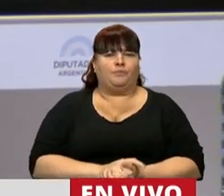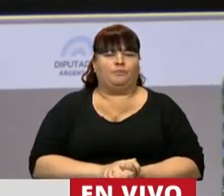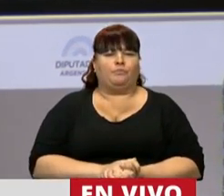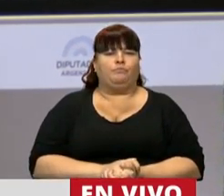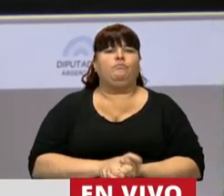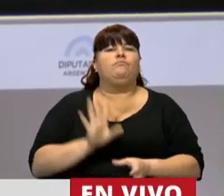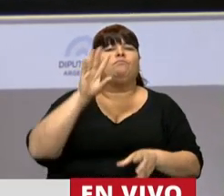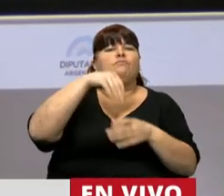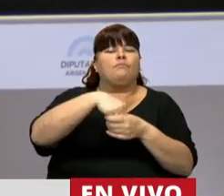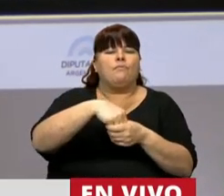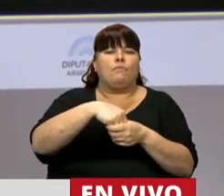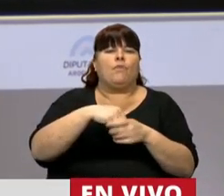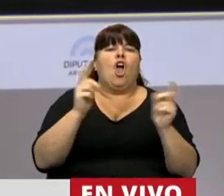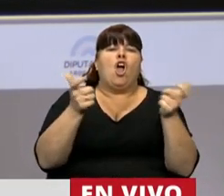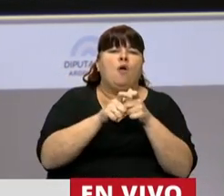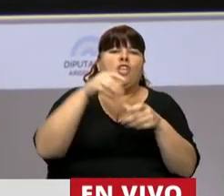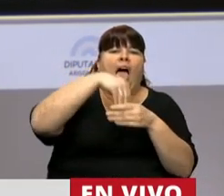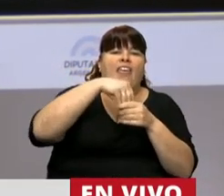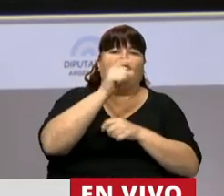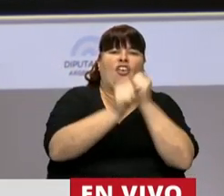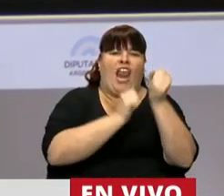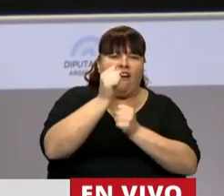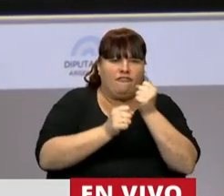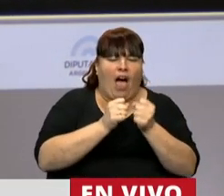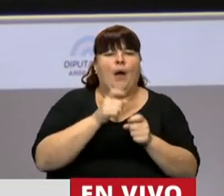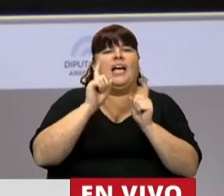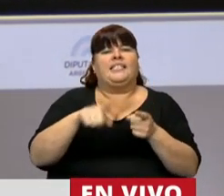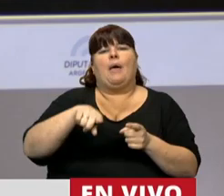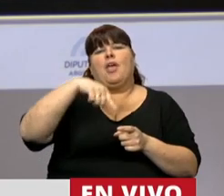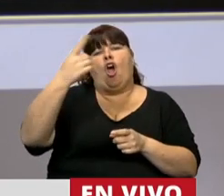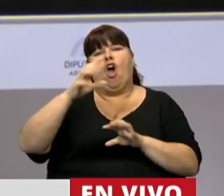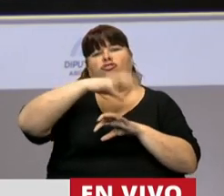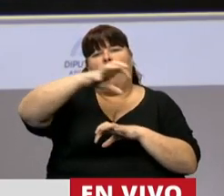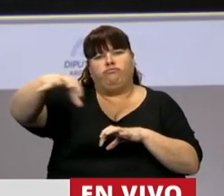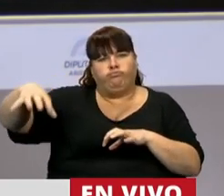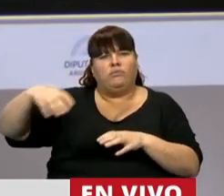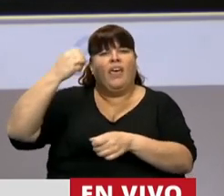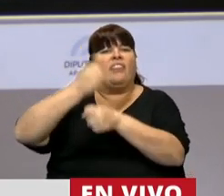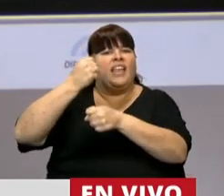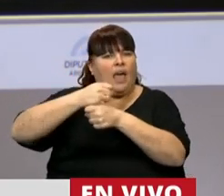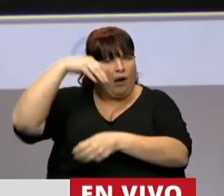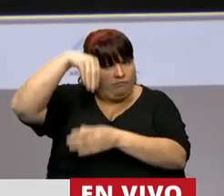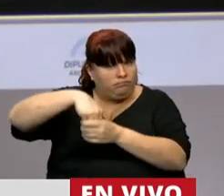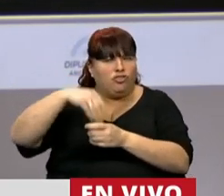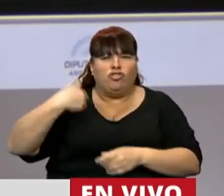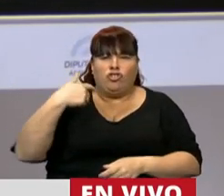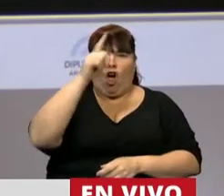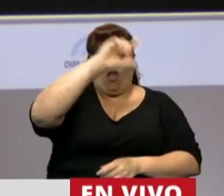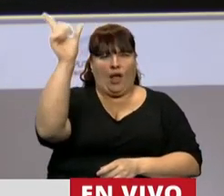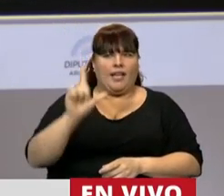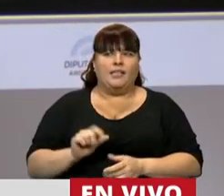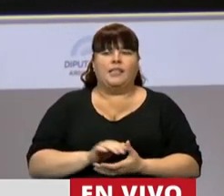Formaban parte de comisiones internas de fábricas y de otros establecimientos laborales de todo el país.